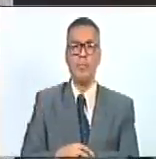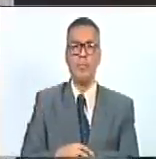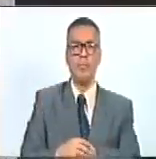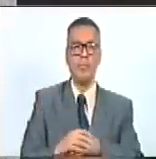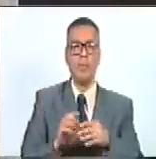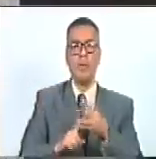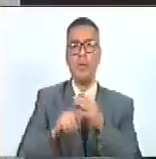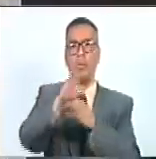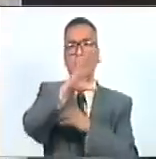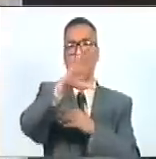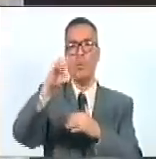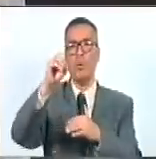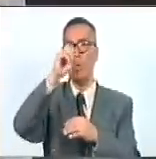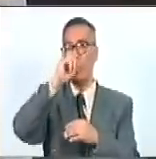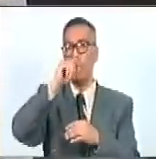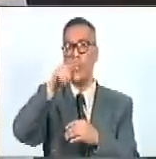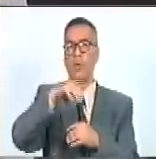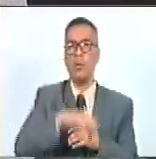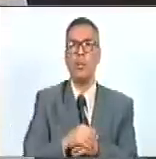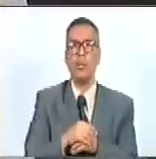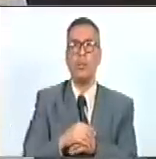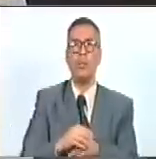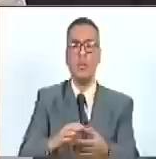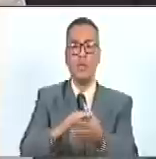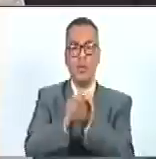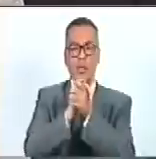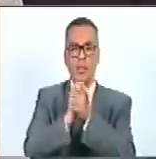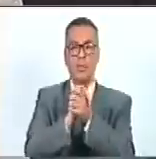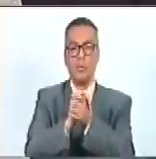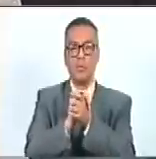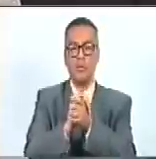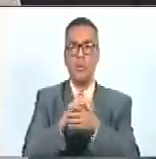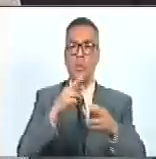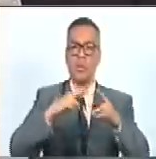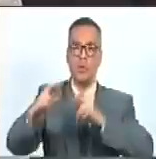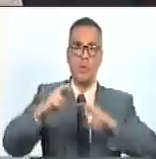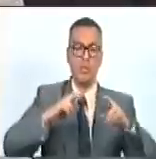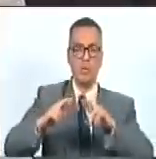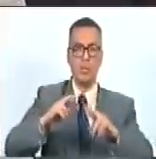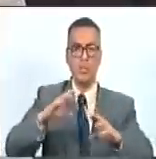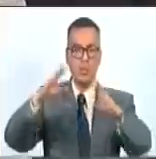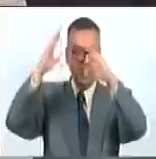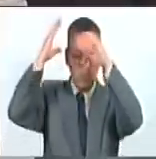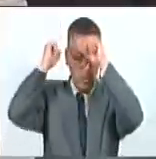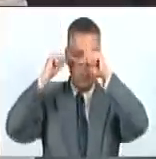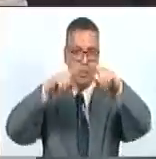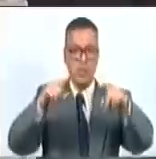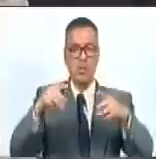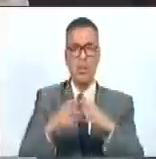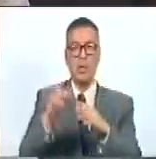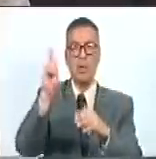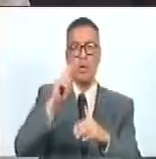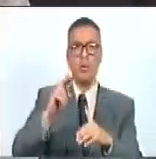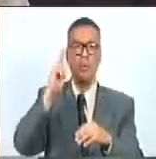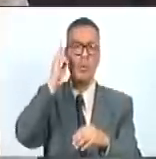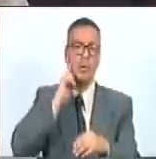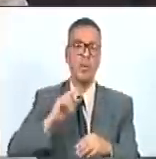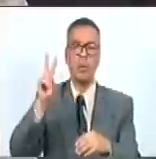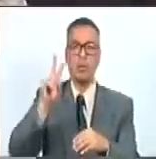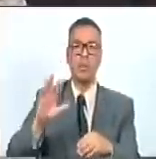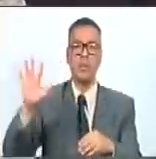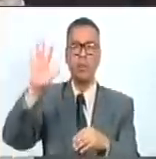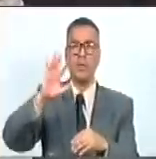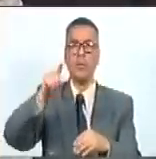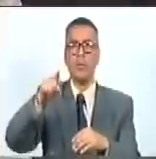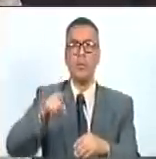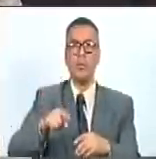50 años de amistad y de relaciones diplomáticas entre la República Bolivariana de Venezuela